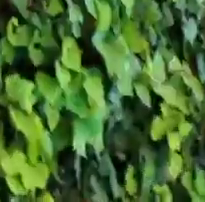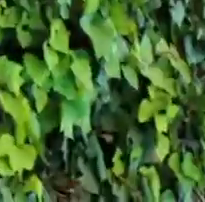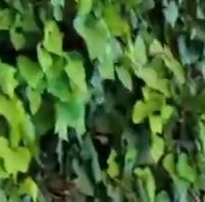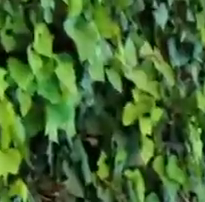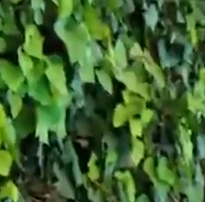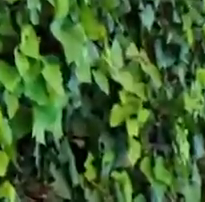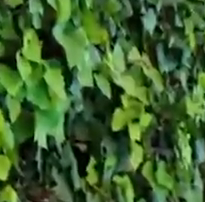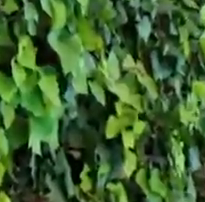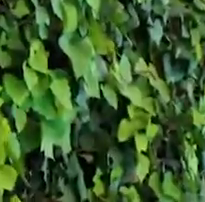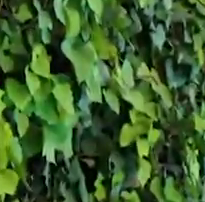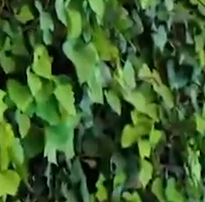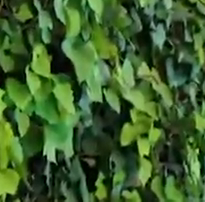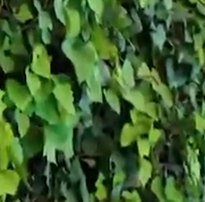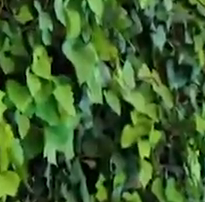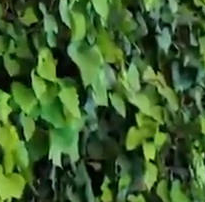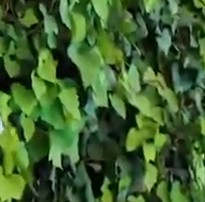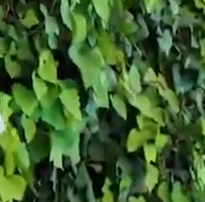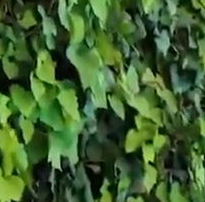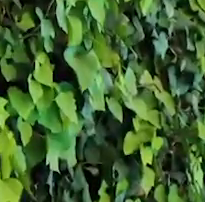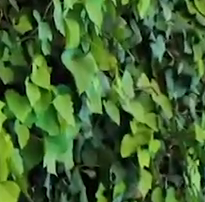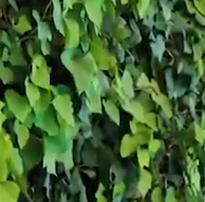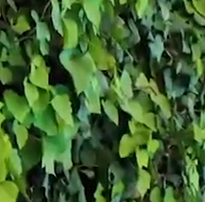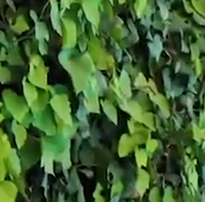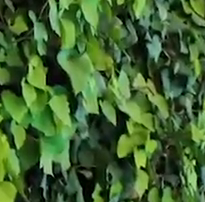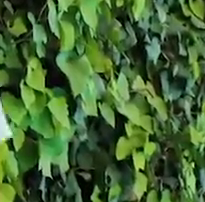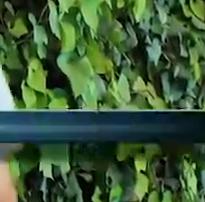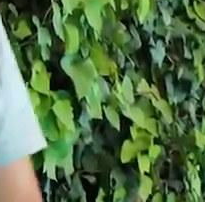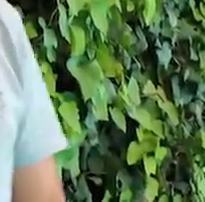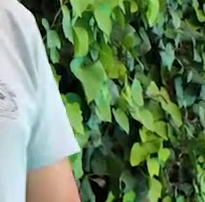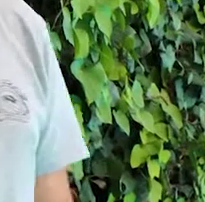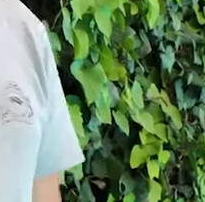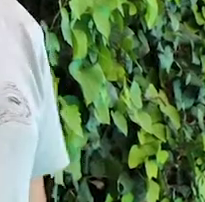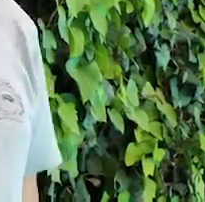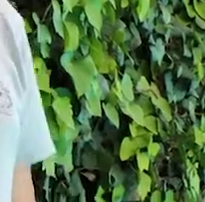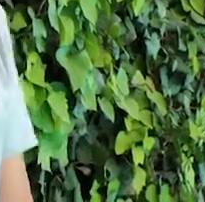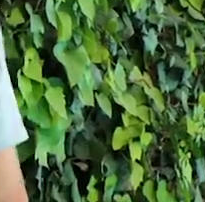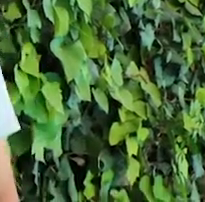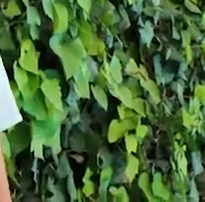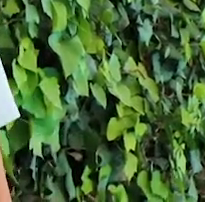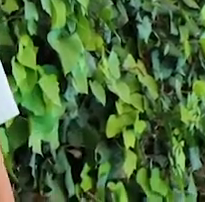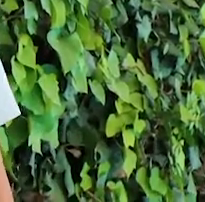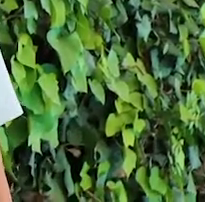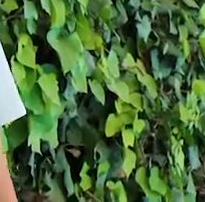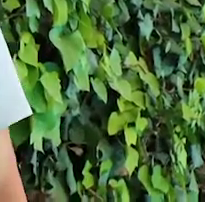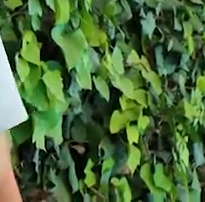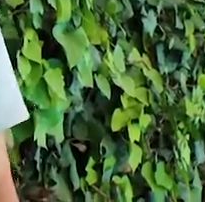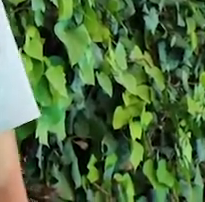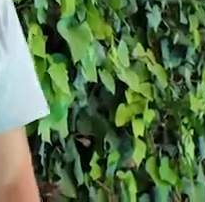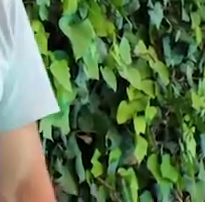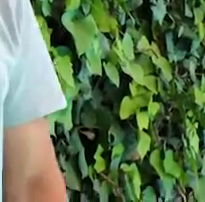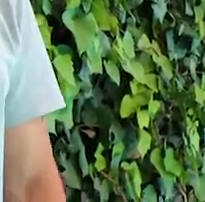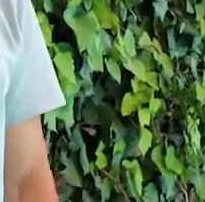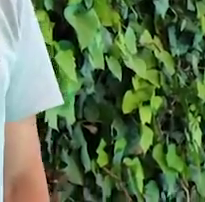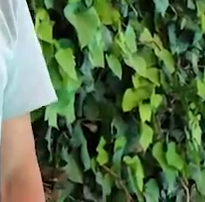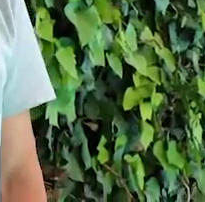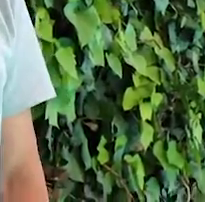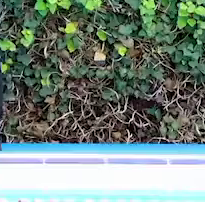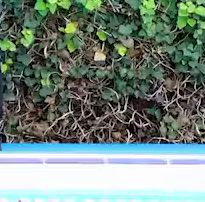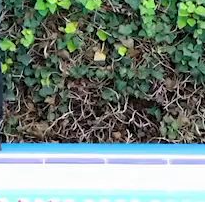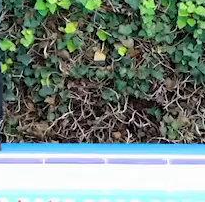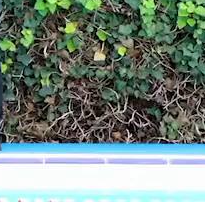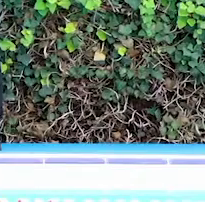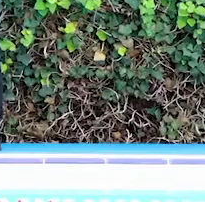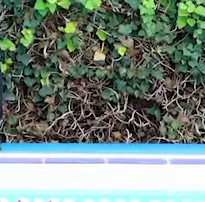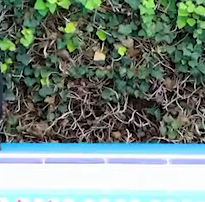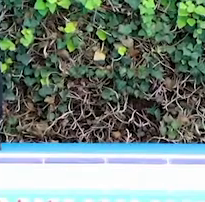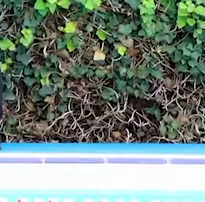trabajando el abdomen. Lo que vamos a hacer, Jair, en esta ocasión, nos vamos a acostar totalmente y vamos a flexionar y estirar nuestras piernas.